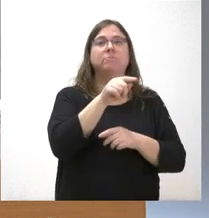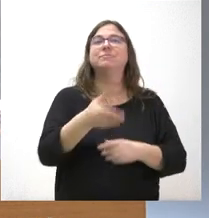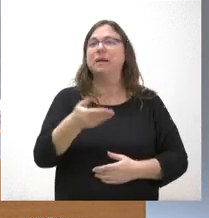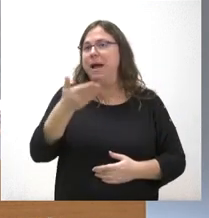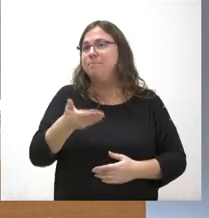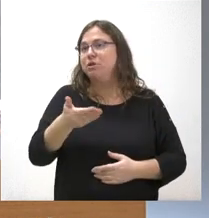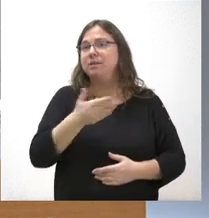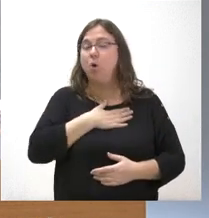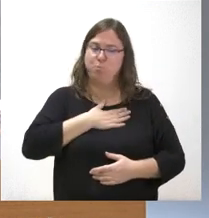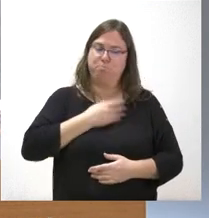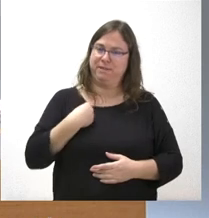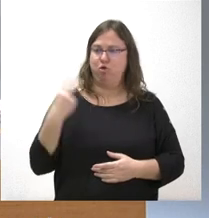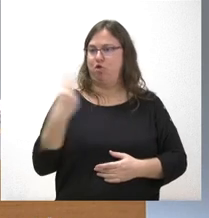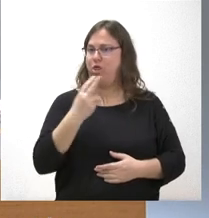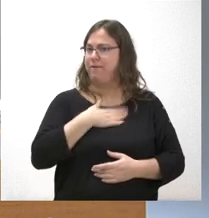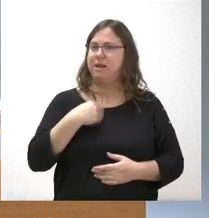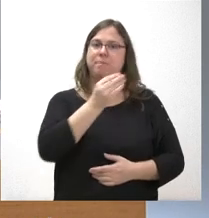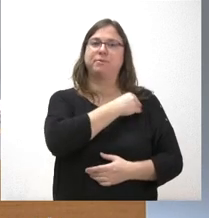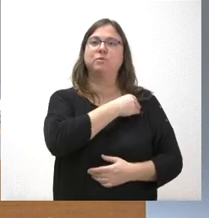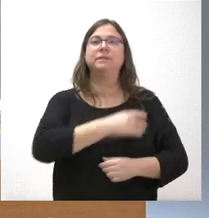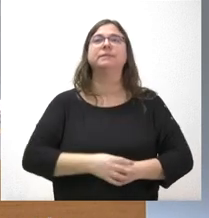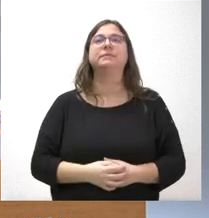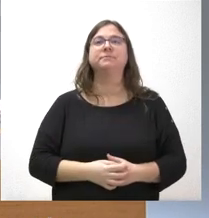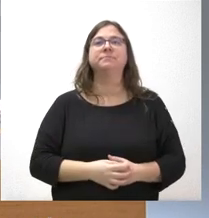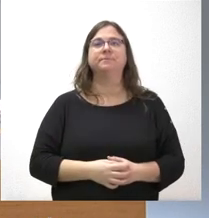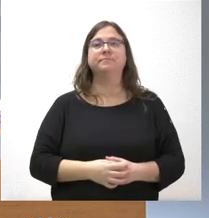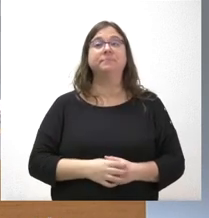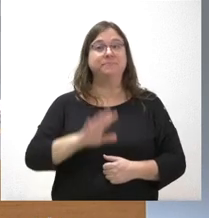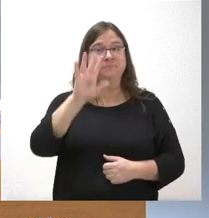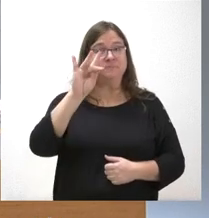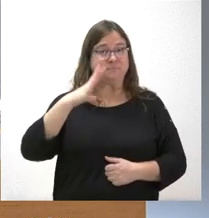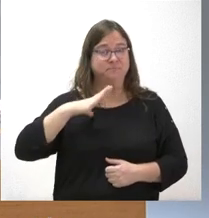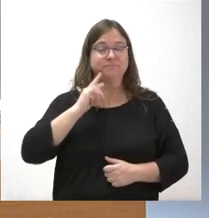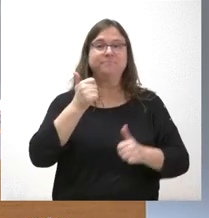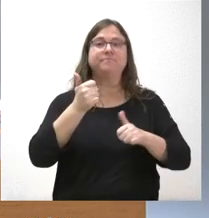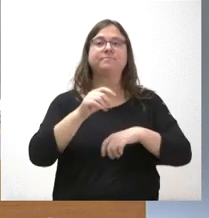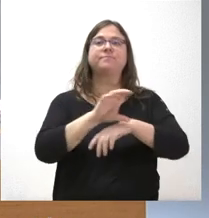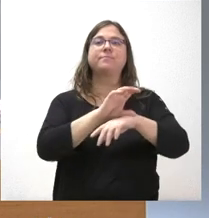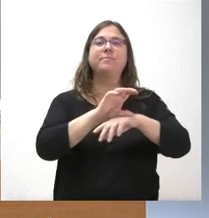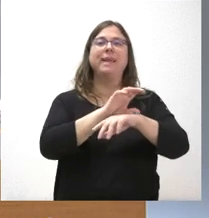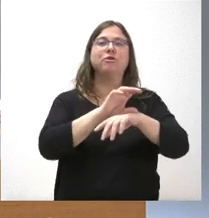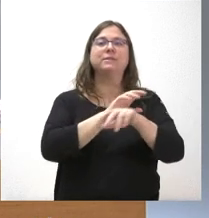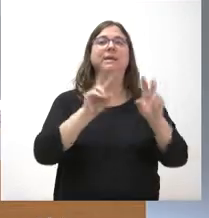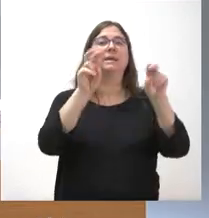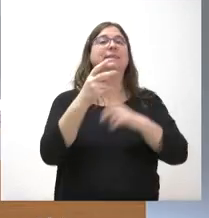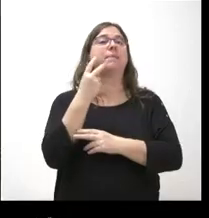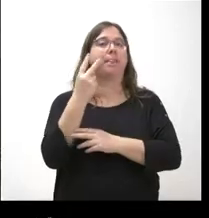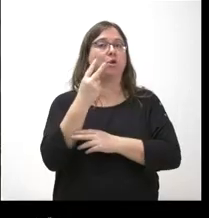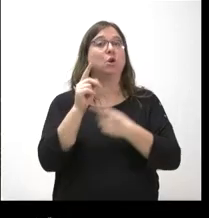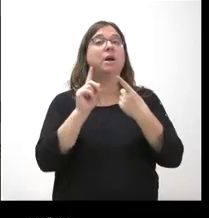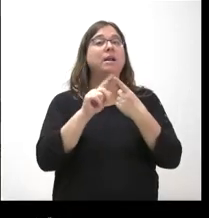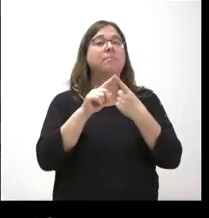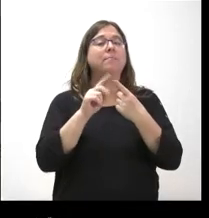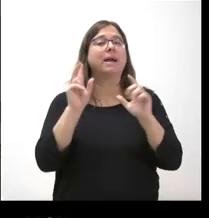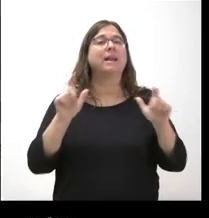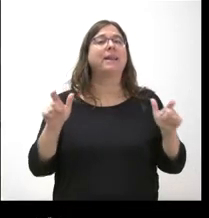formularle, como yo mismo. Sí, pues por empezar por la consejera, yo tenía dos cuestiones. La primera de ellas, la reunión